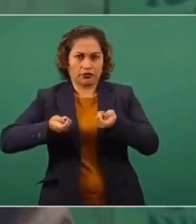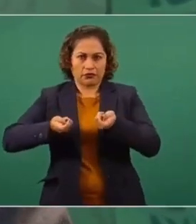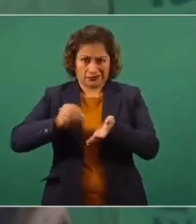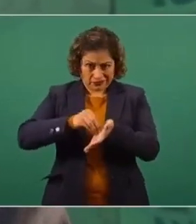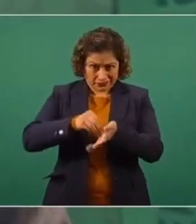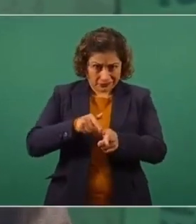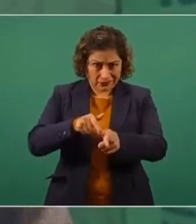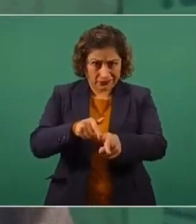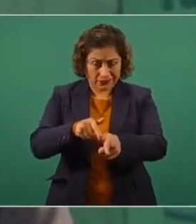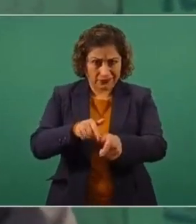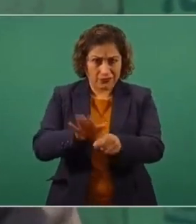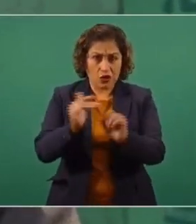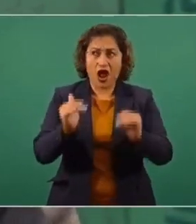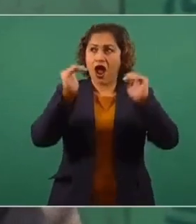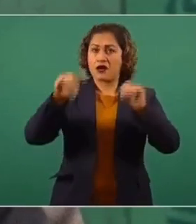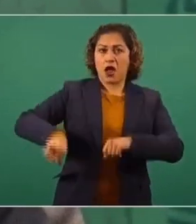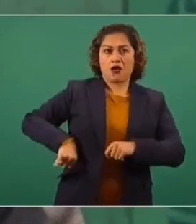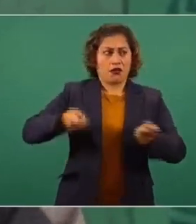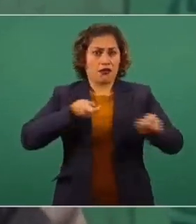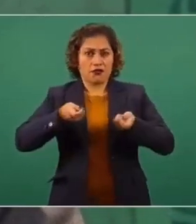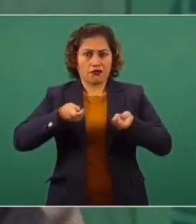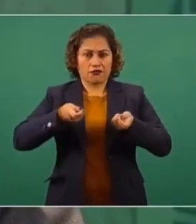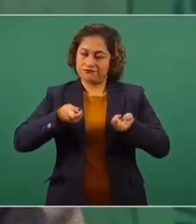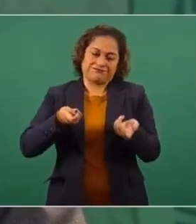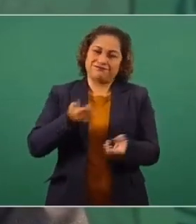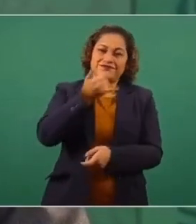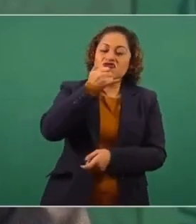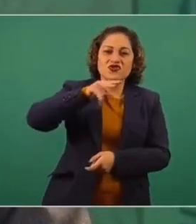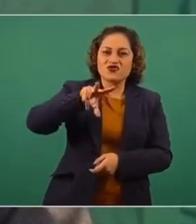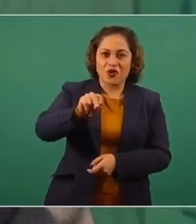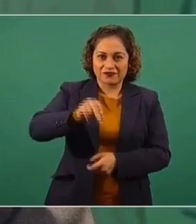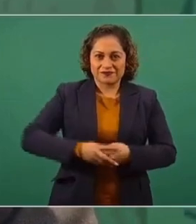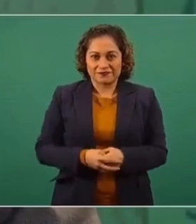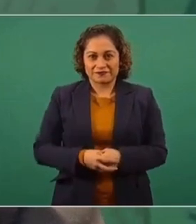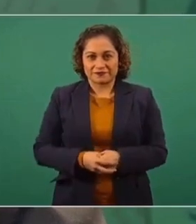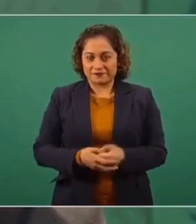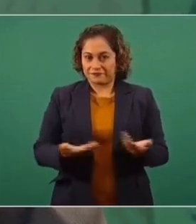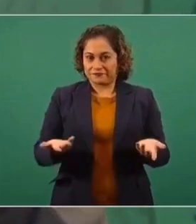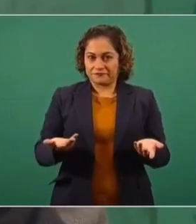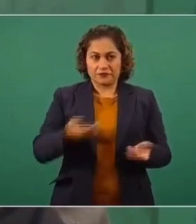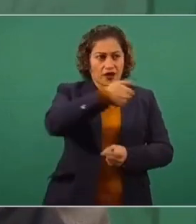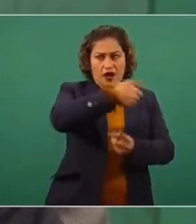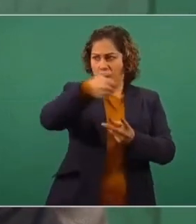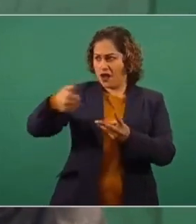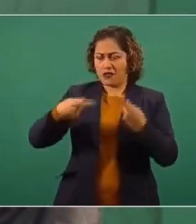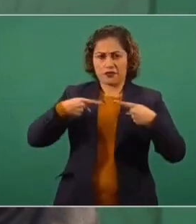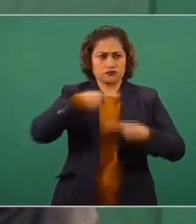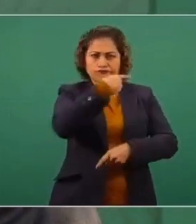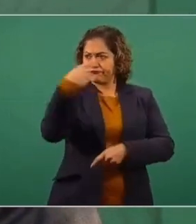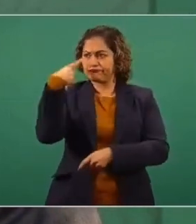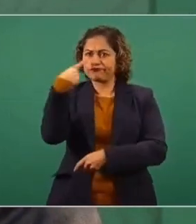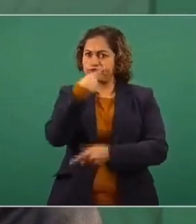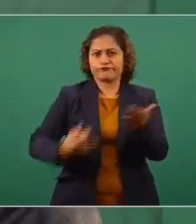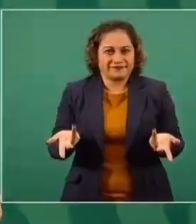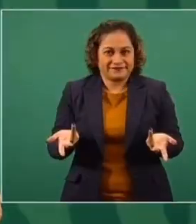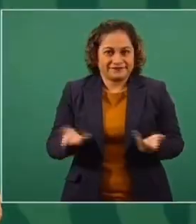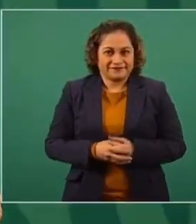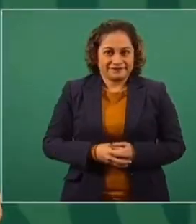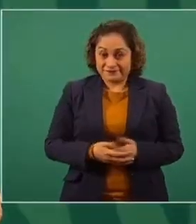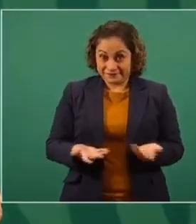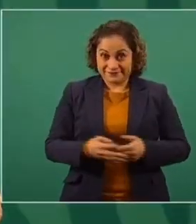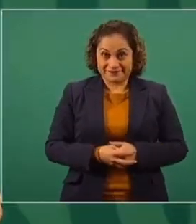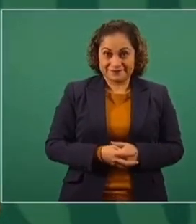intereses. No, no, no, no. Ya lo tienen, debemos de resolver y tenerle confianza a la gente.